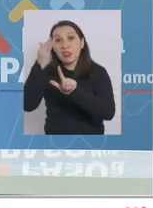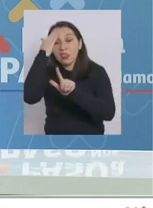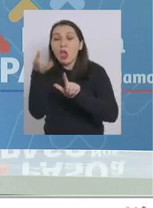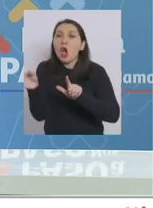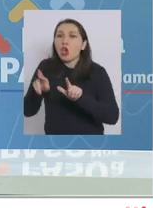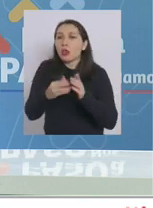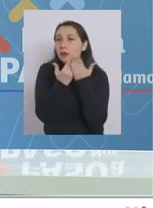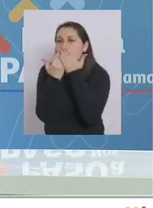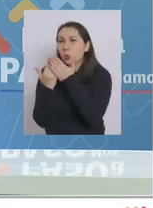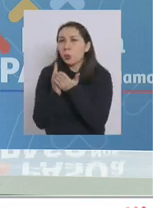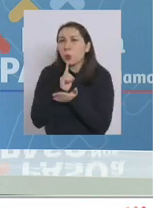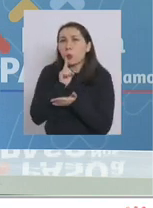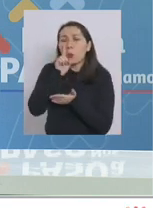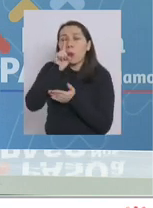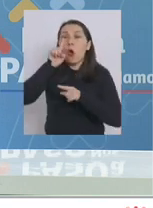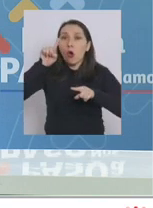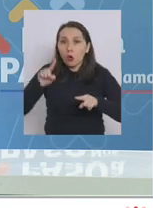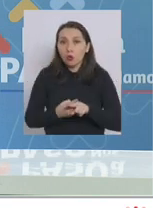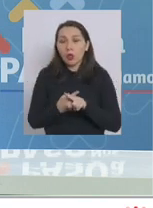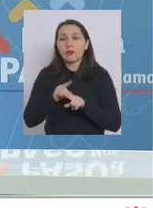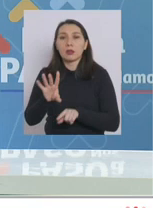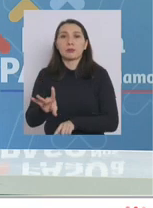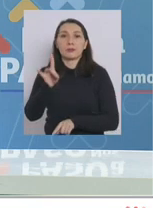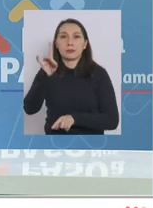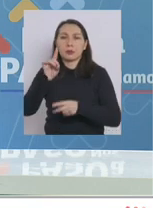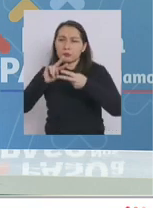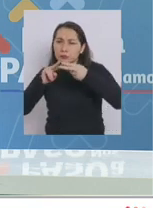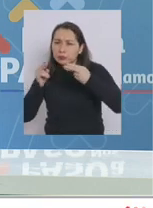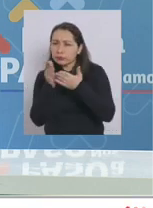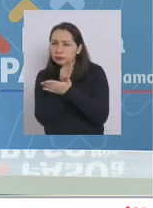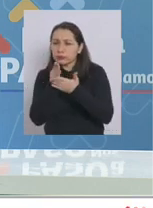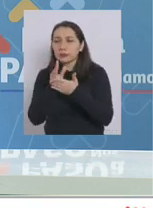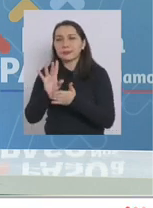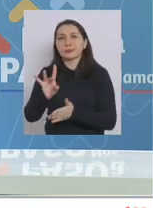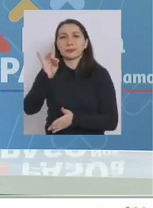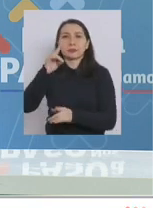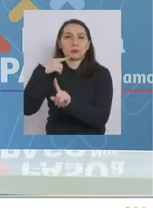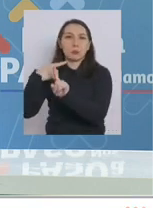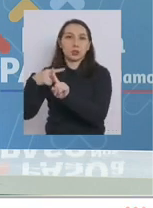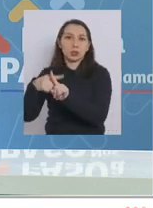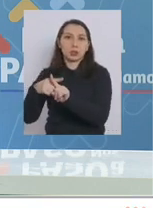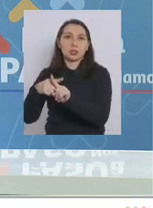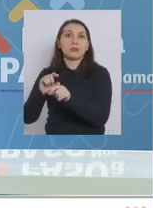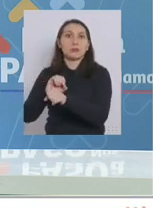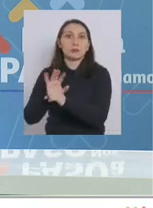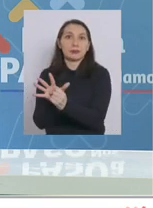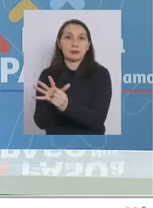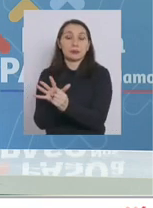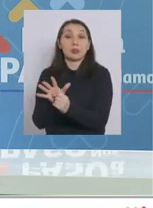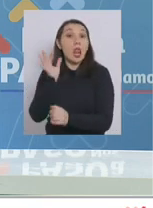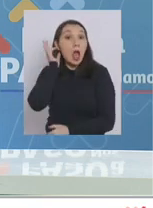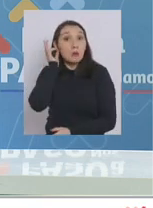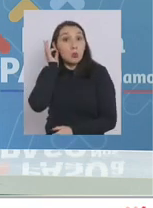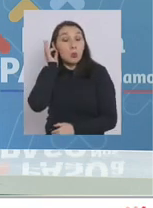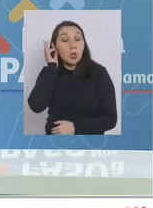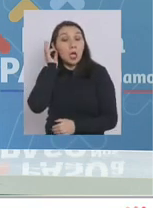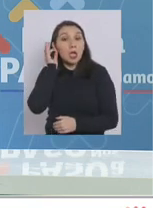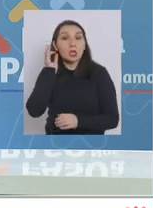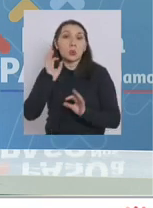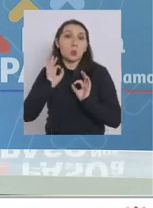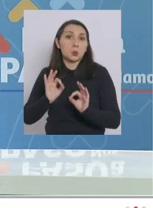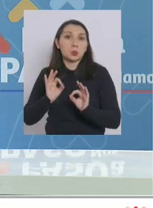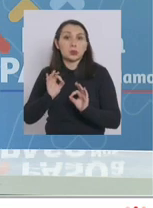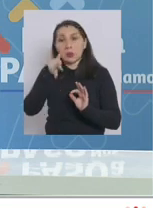hizo este estudio y en ese estudio de antígeno salió positivo, por lo tanto, y ella se encontraba en